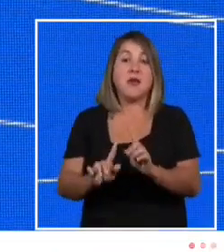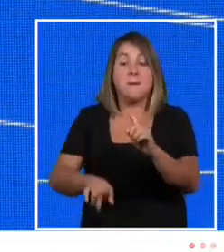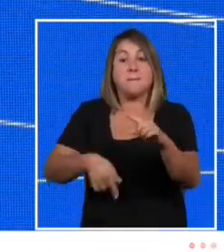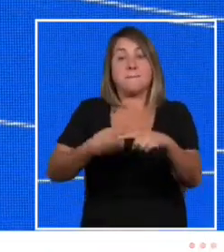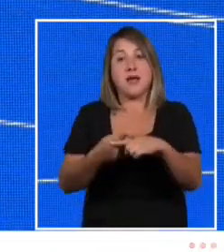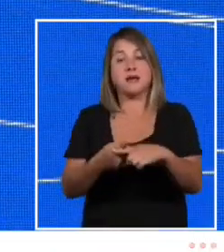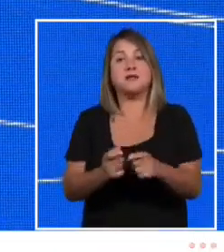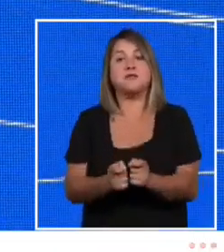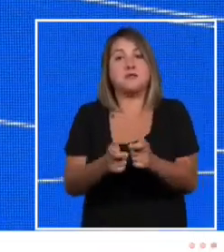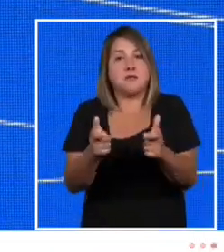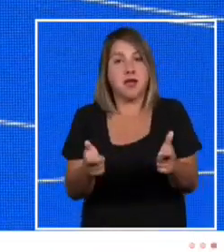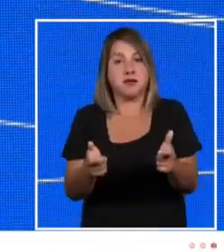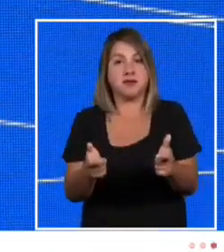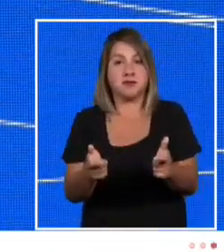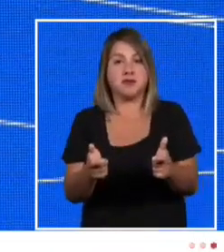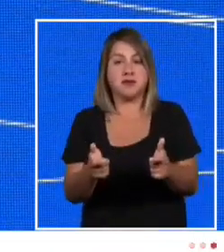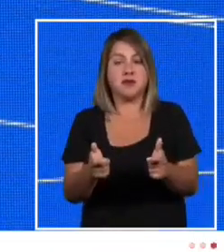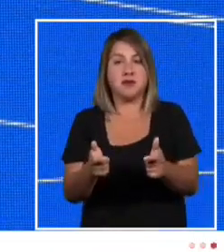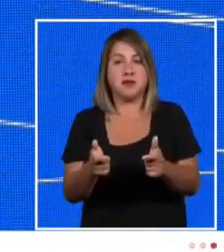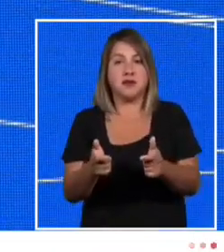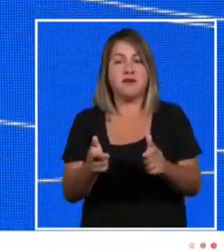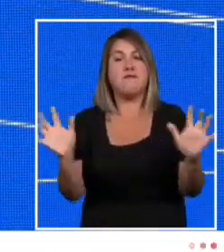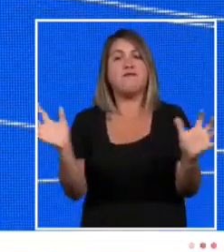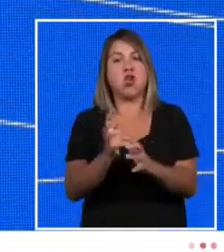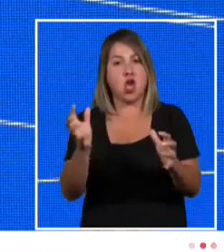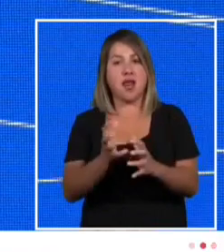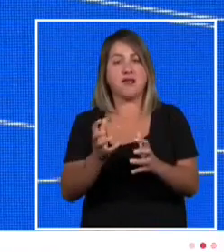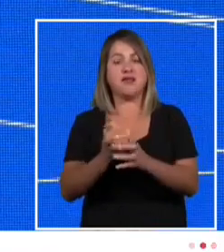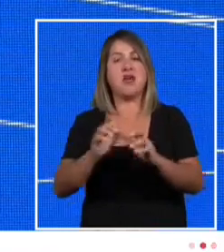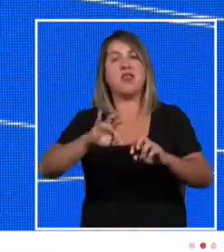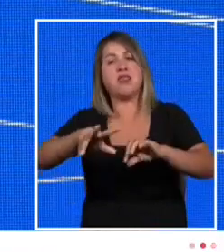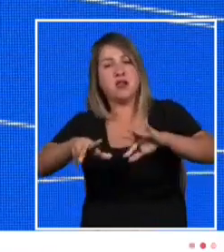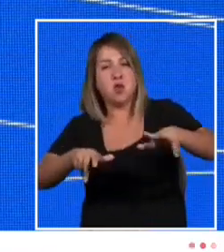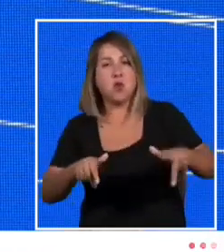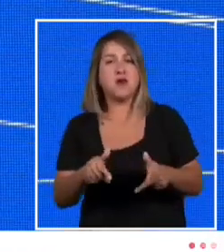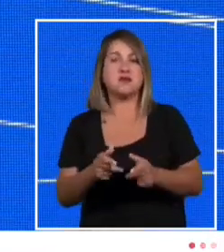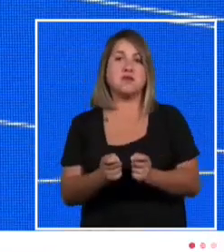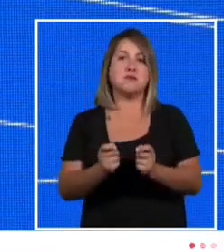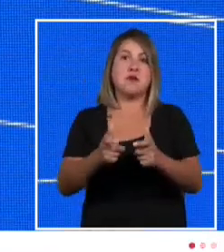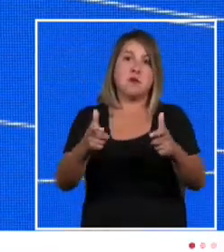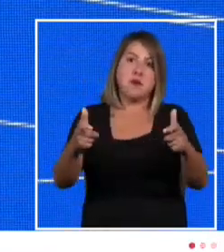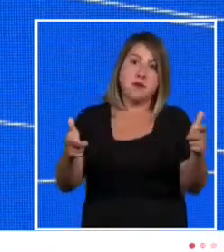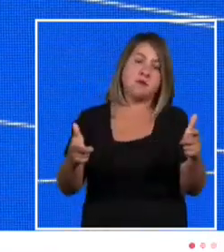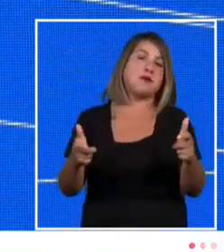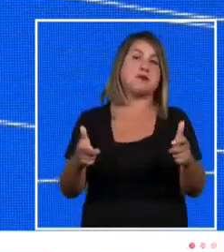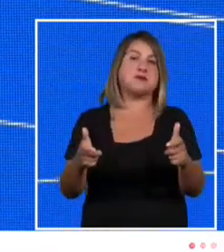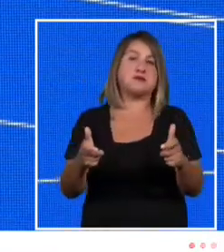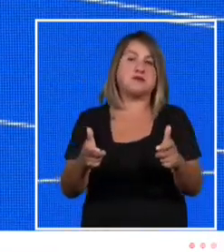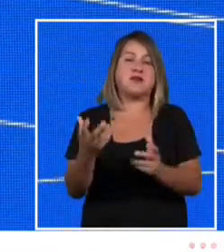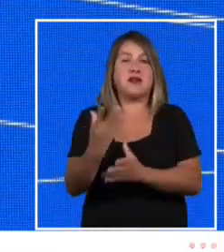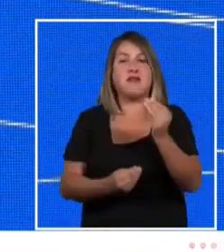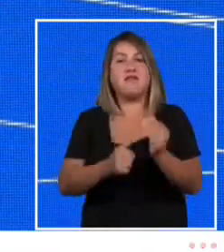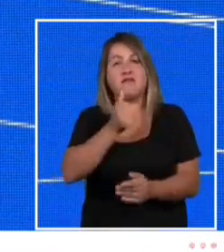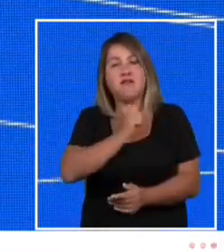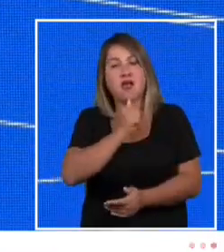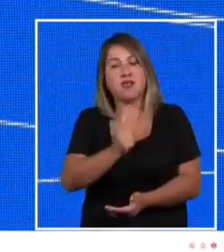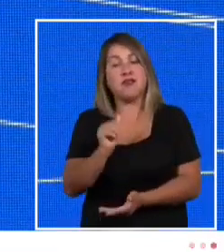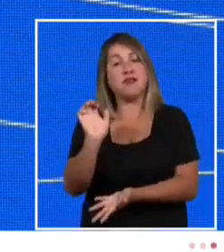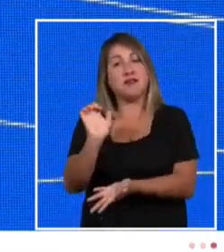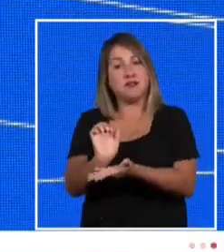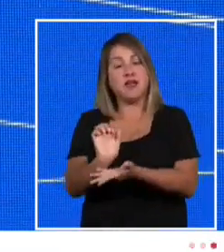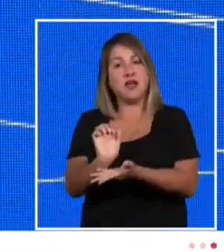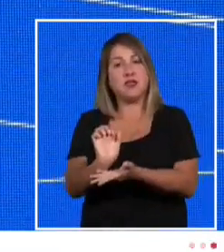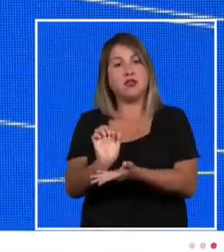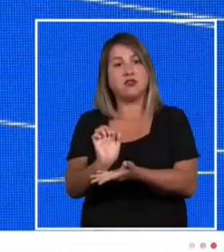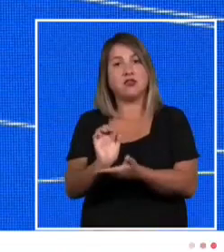incremento y radicalización de la violencia de la delincuencia ante la cual el Estado estaba mostrando